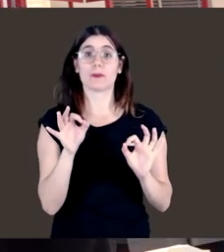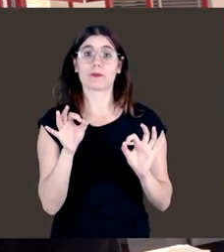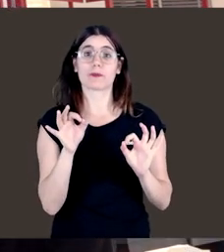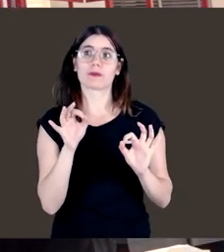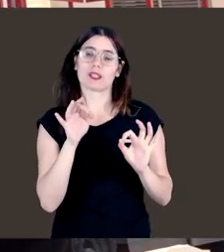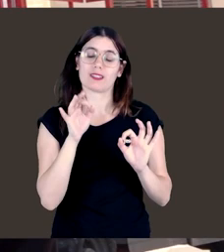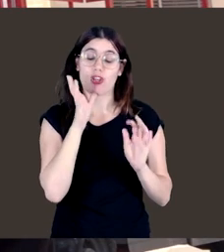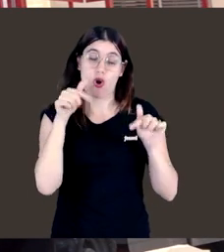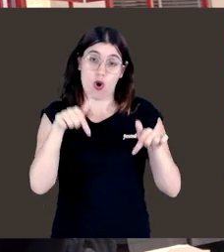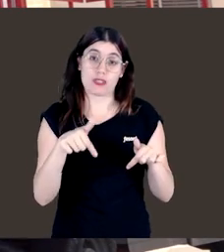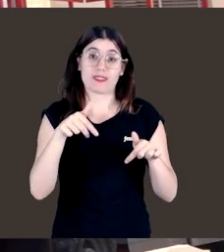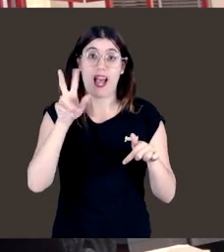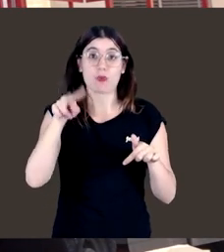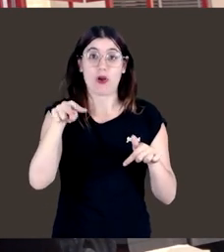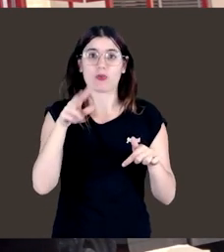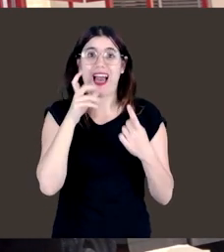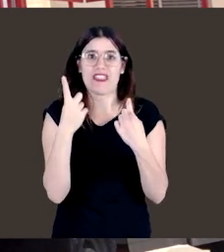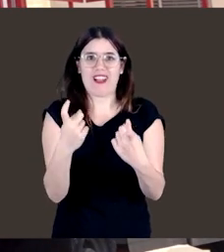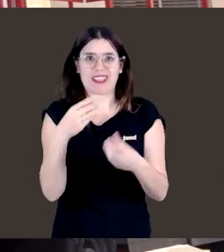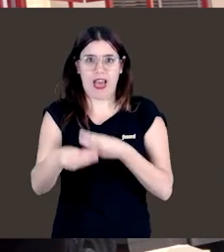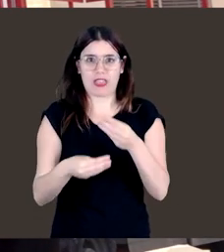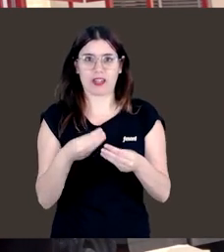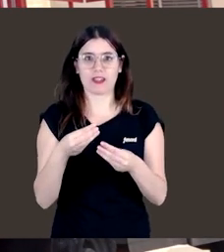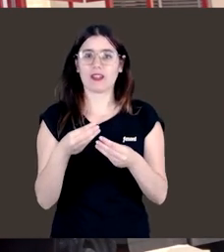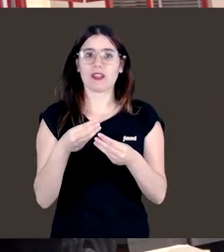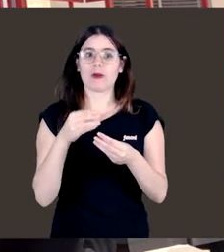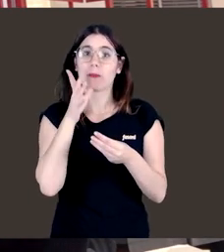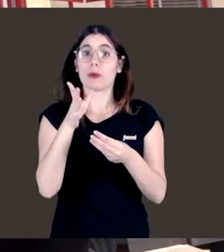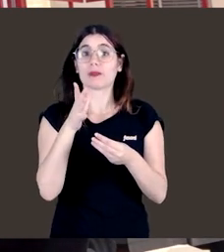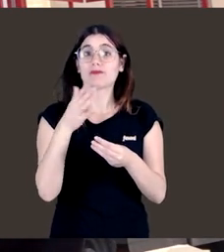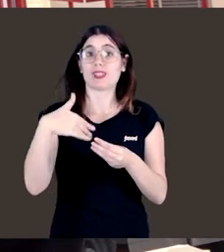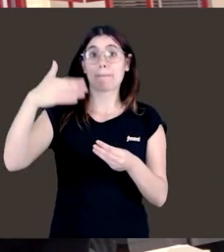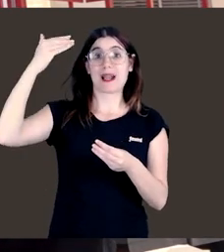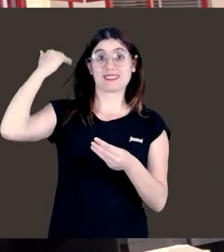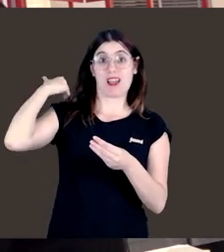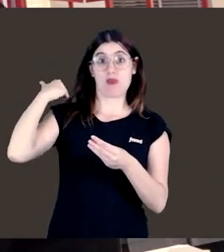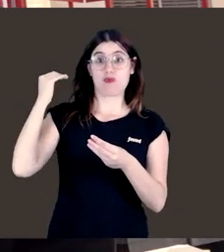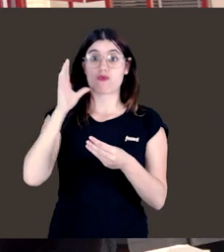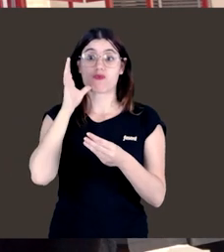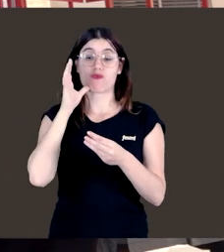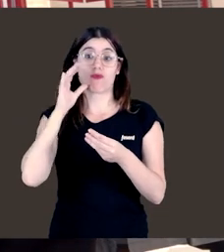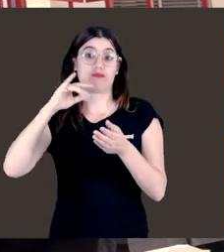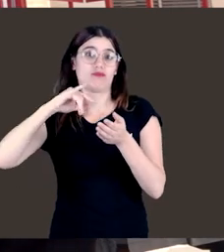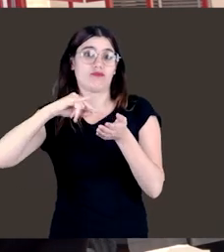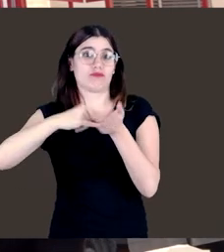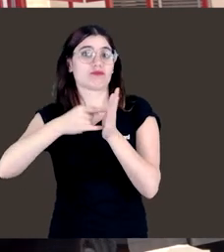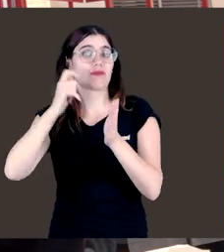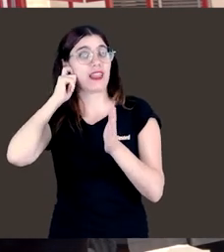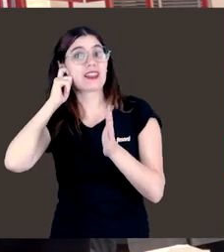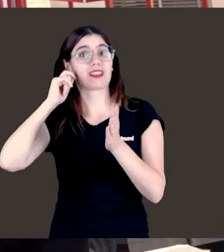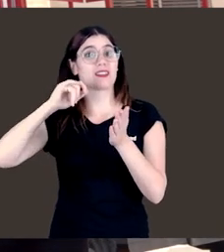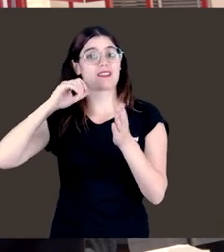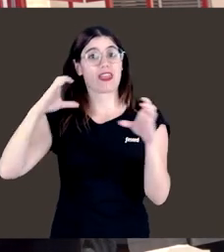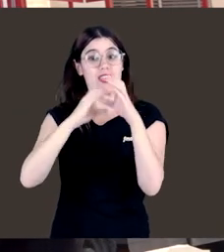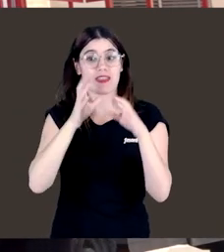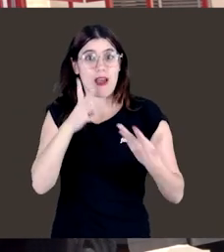que justamente, que aún hoy, o sea, se necesita, o sea, que ya, o sea, que está uniendo el pasado con estas científicas y